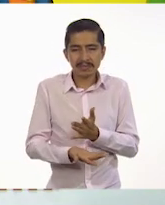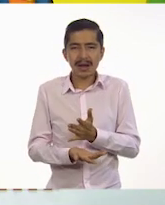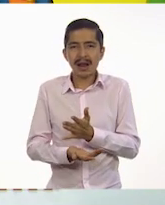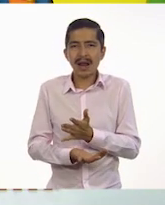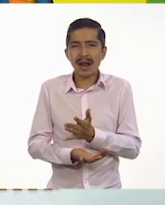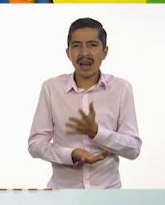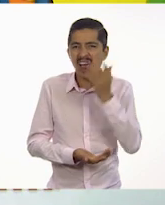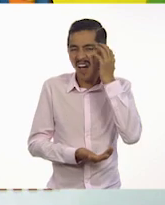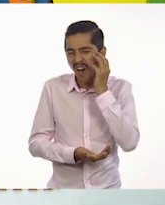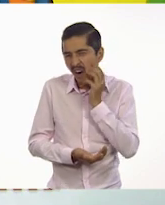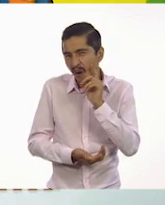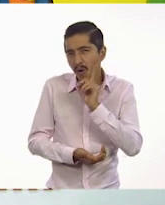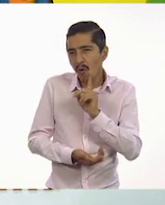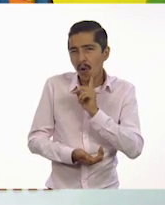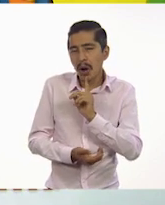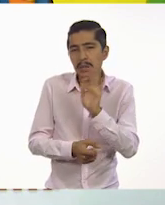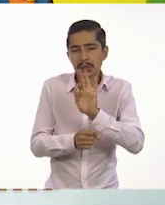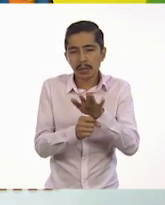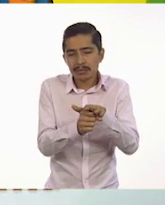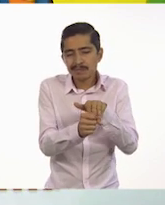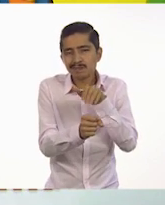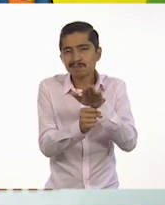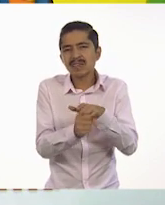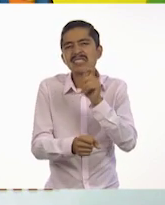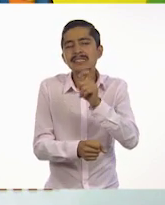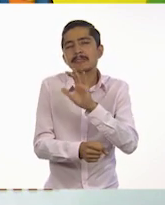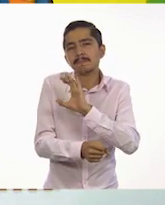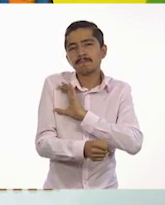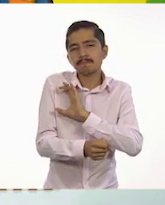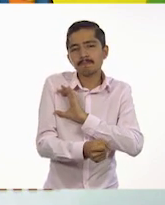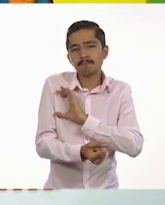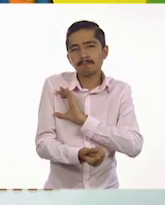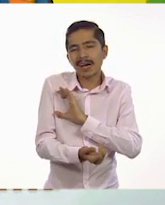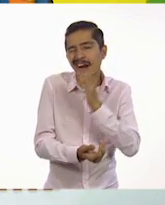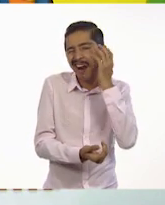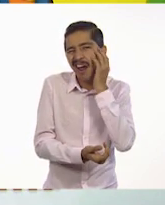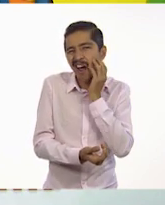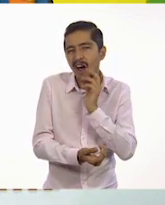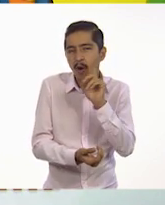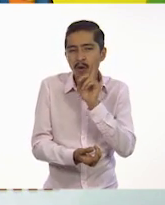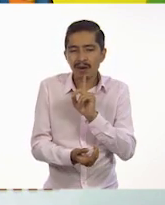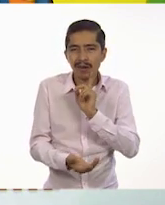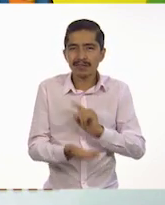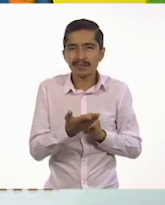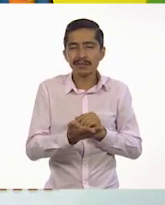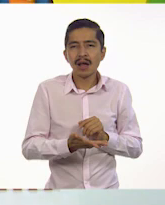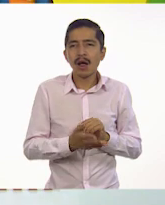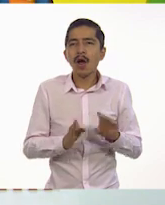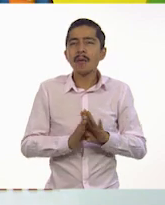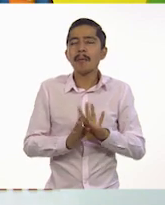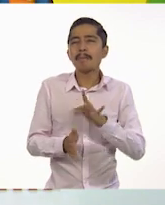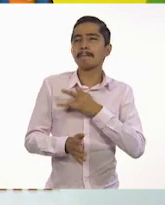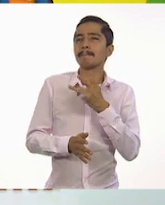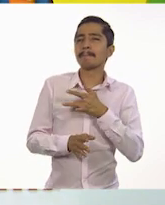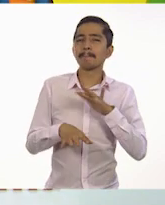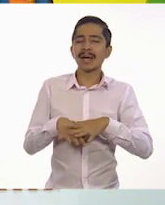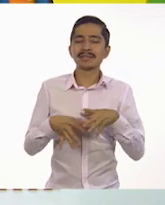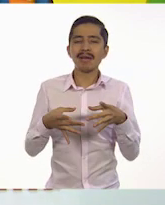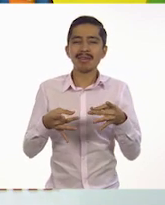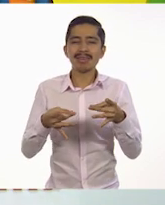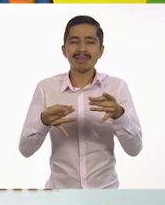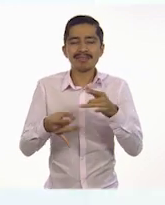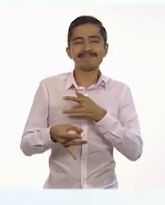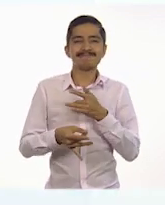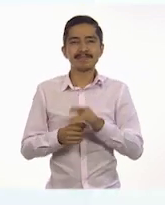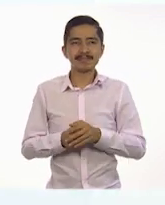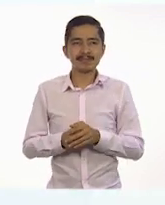Pues sí. Si la quiere conquistar, me gusta más querida Leona. Querida Leona. Se escucha como más cálido. Entonces, ¿puedo